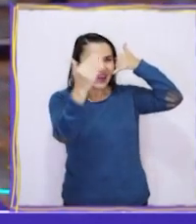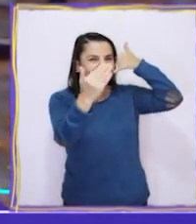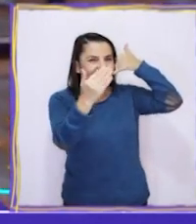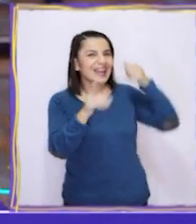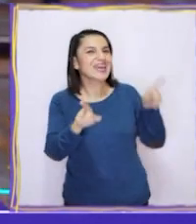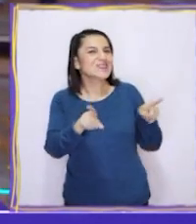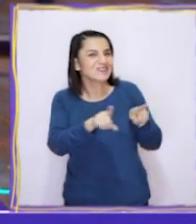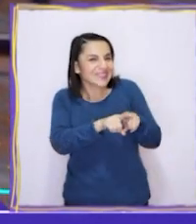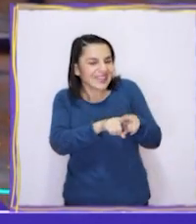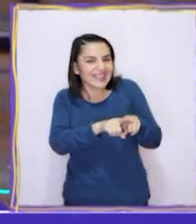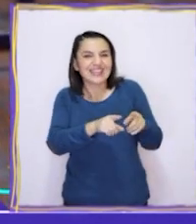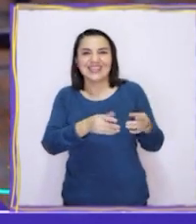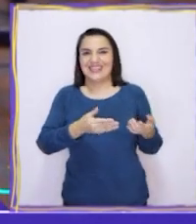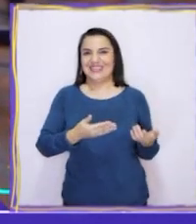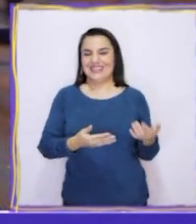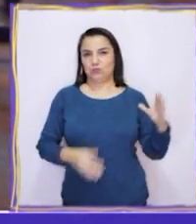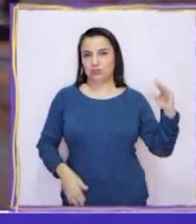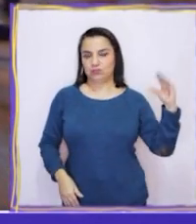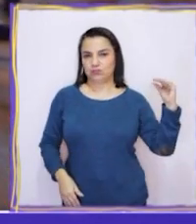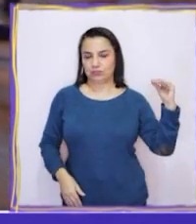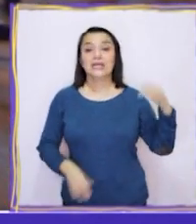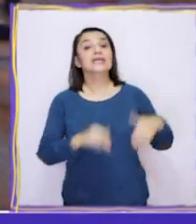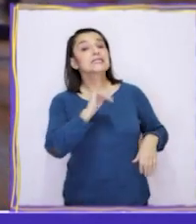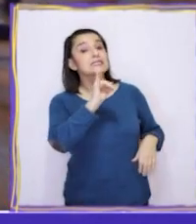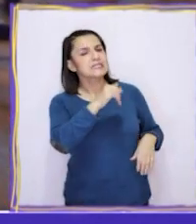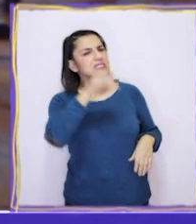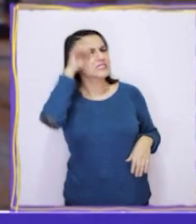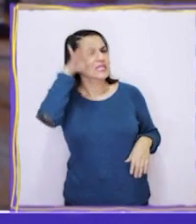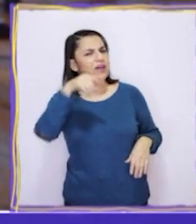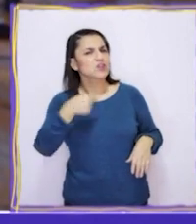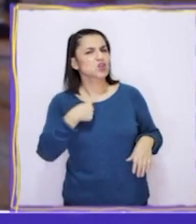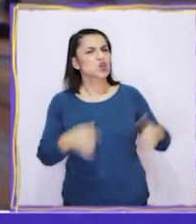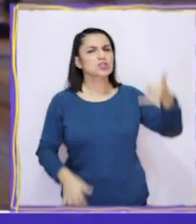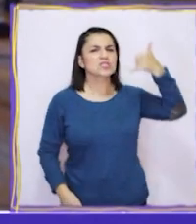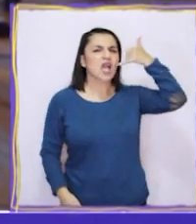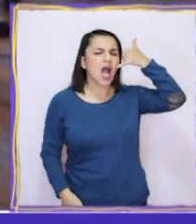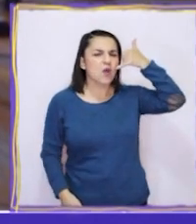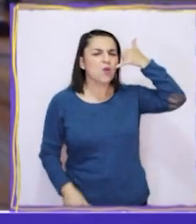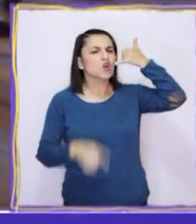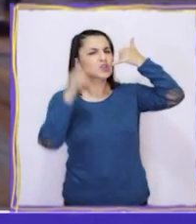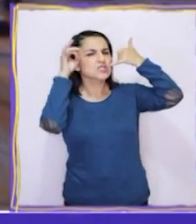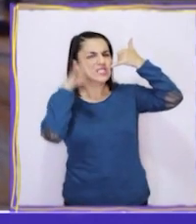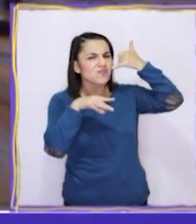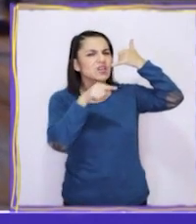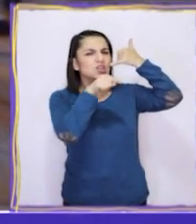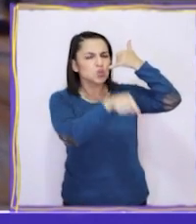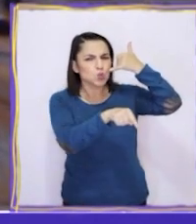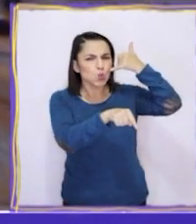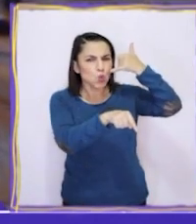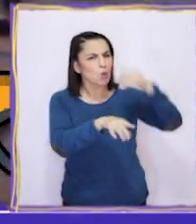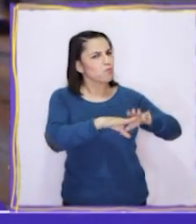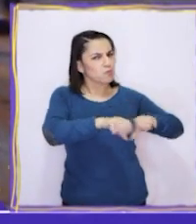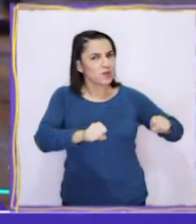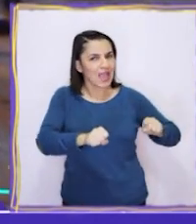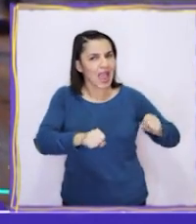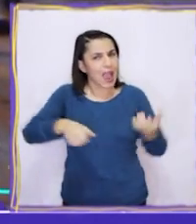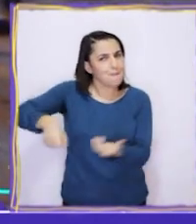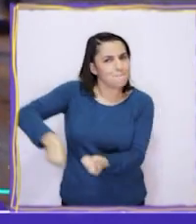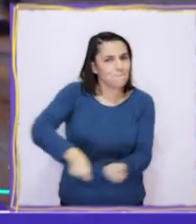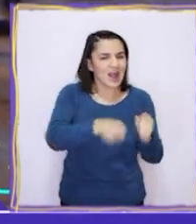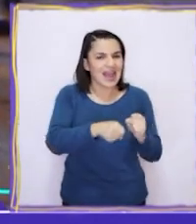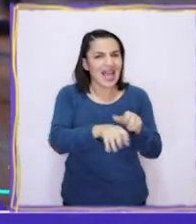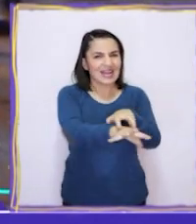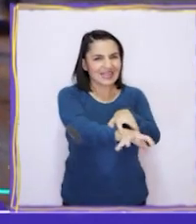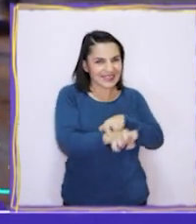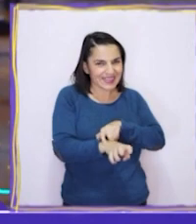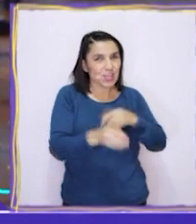¡Aló! ¡Hola, hermana! Sí, ¿sabes qué te llamo? Para saber si tienes preparada la pala y el rastrillo